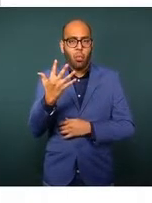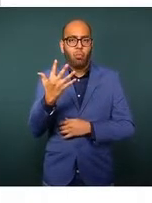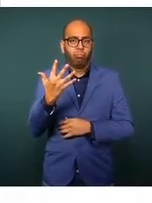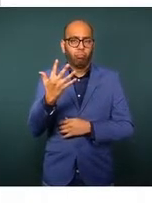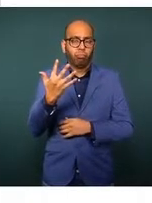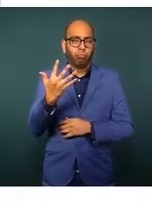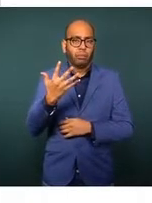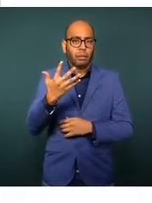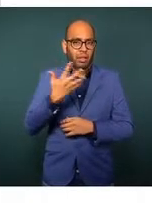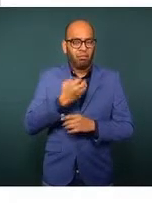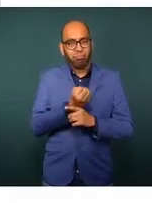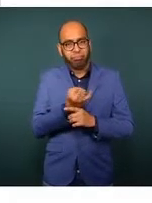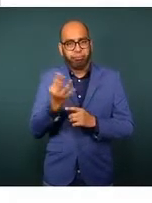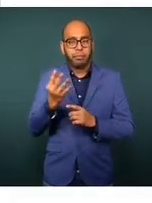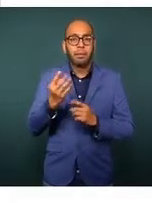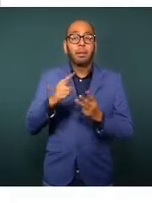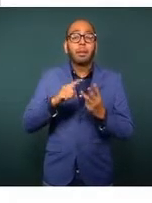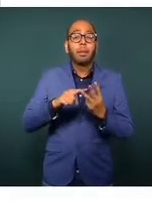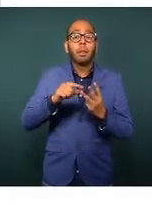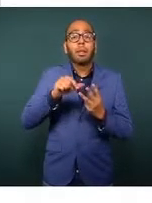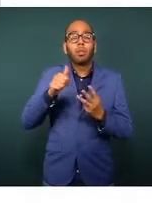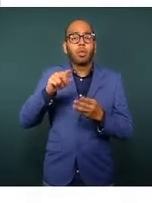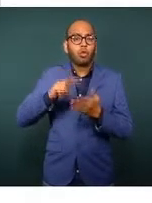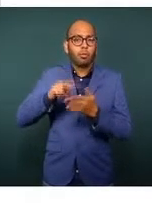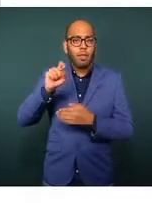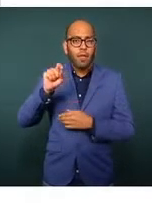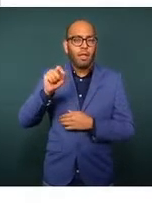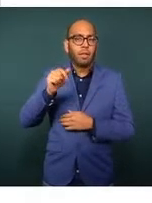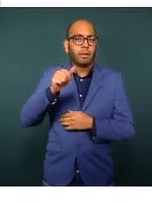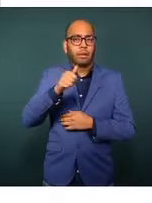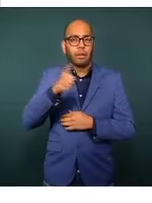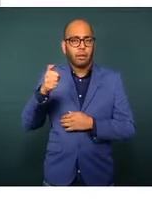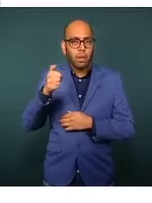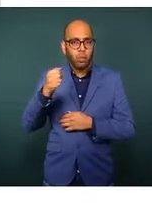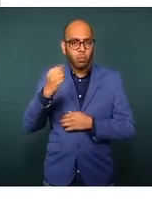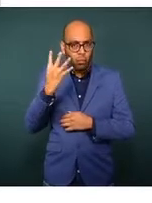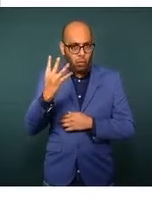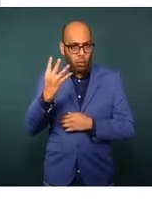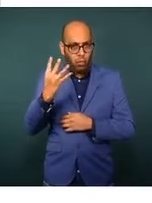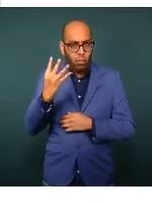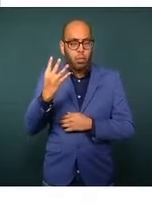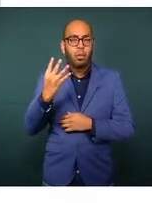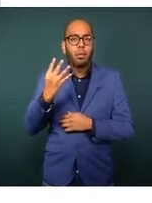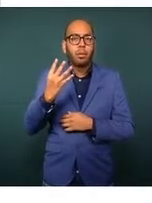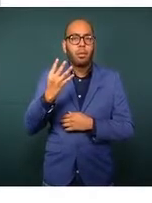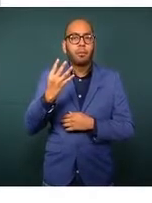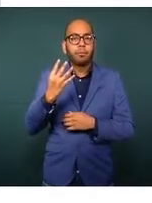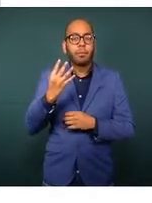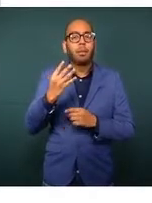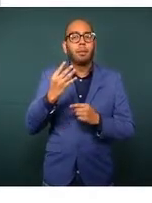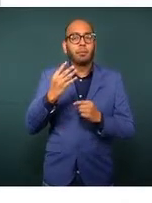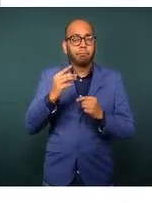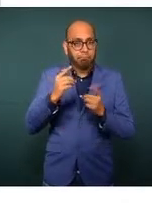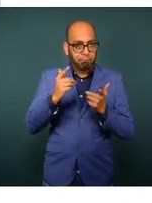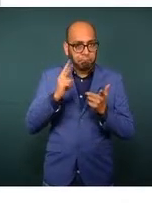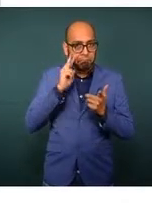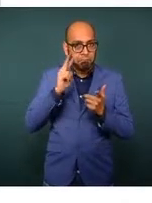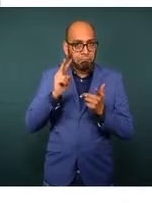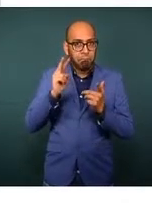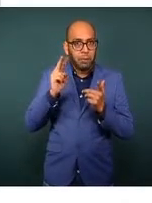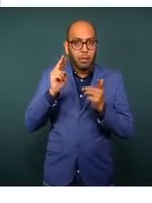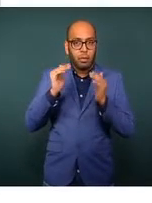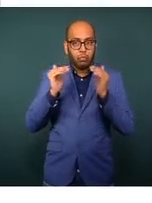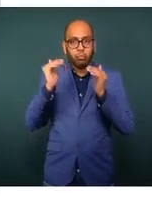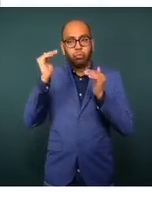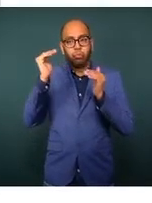2020 a mitad del año 604. Digamos, de continuar la tendencia, tendríamos una baja